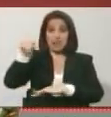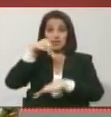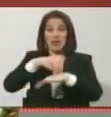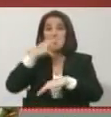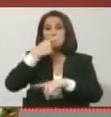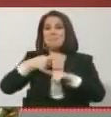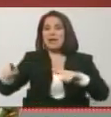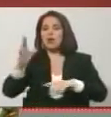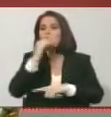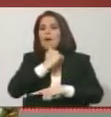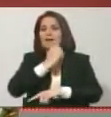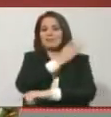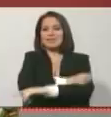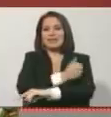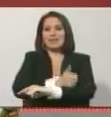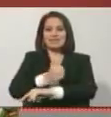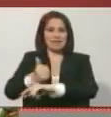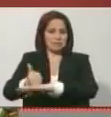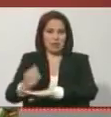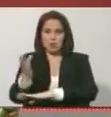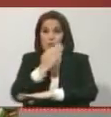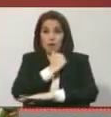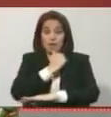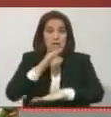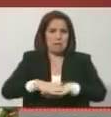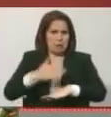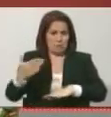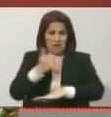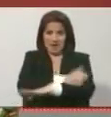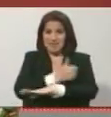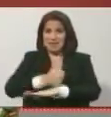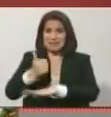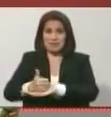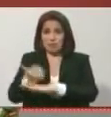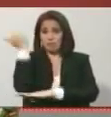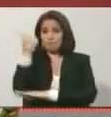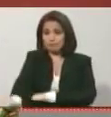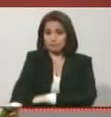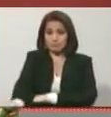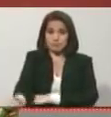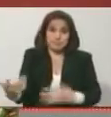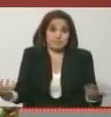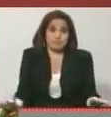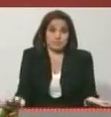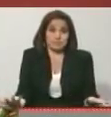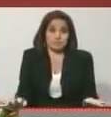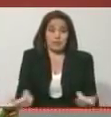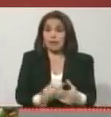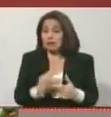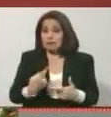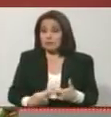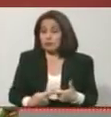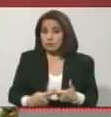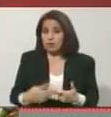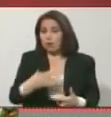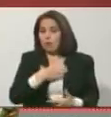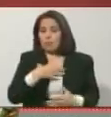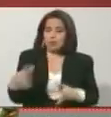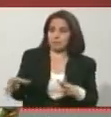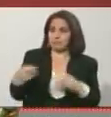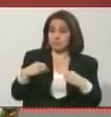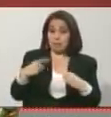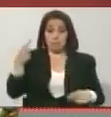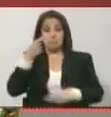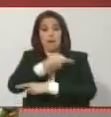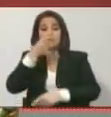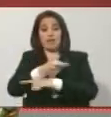directiva. ¿Por qué? Porque esa directiva está en desacato. Hay un mandato del Tribunal